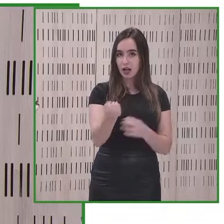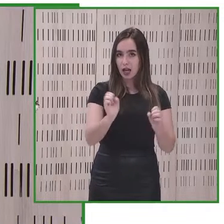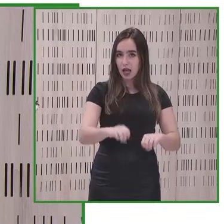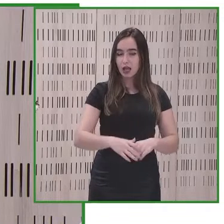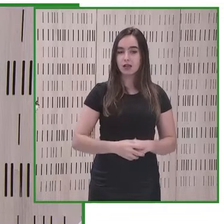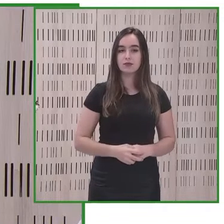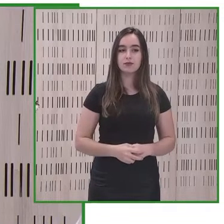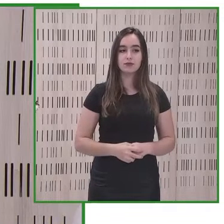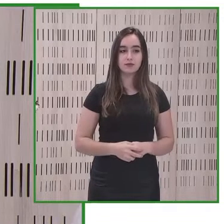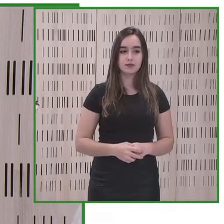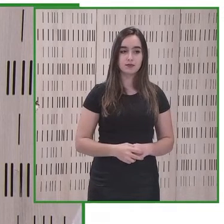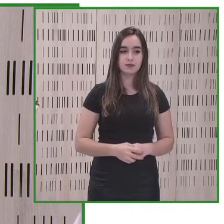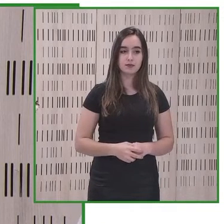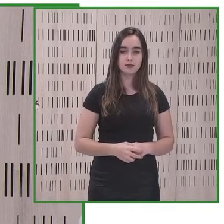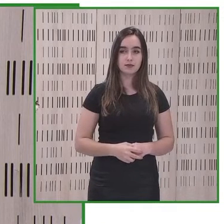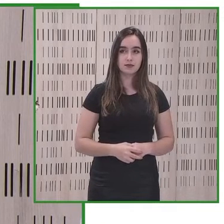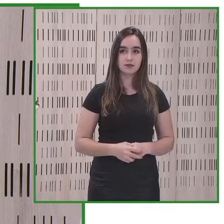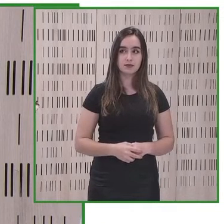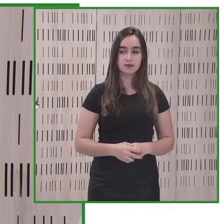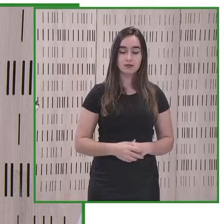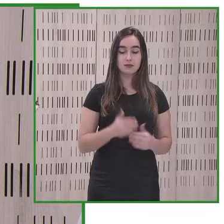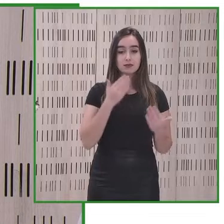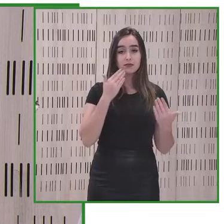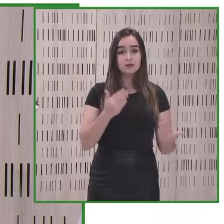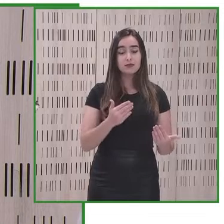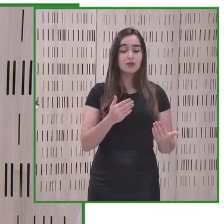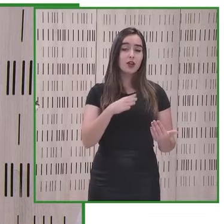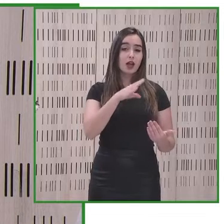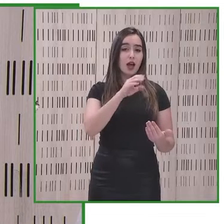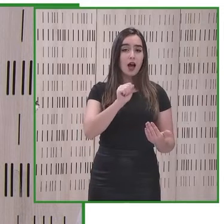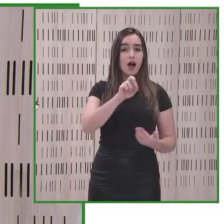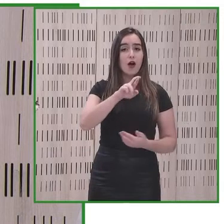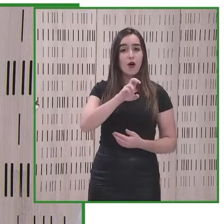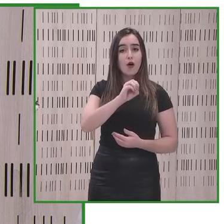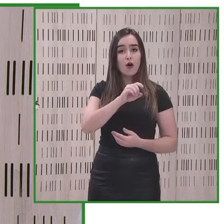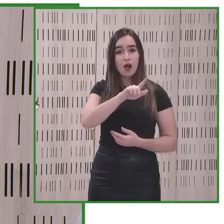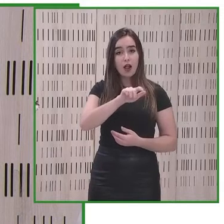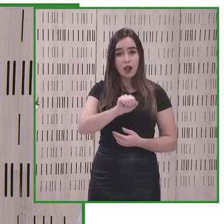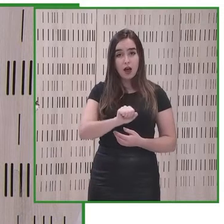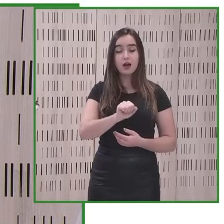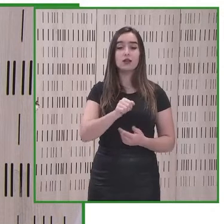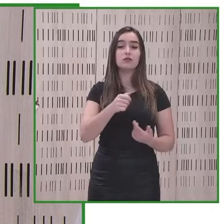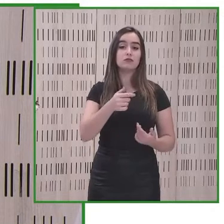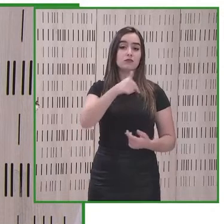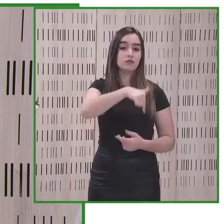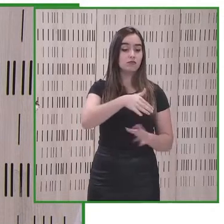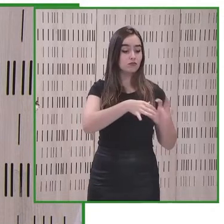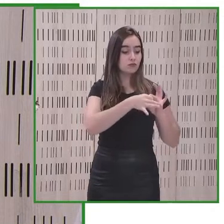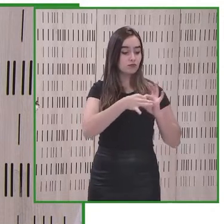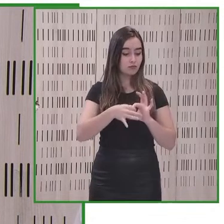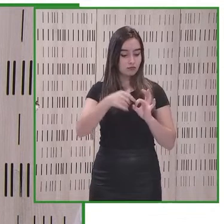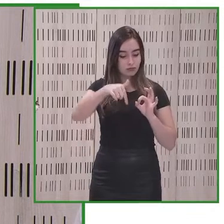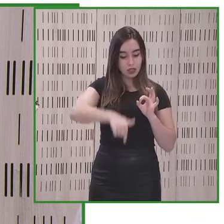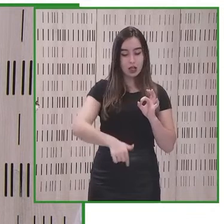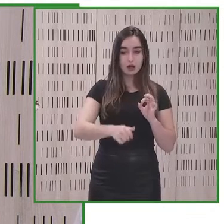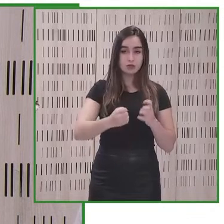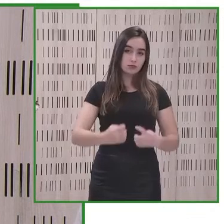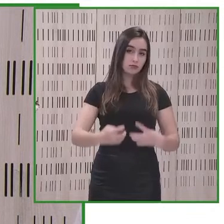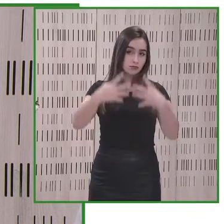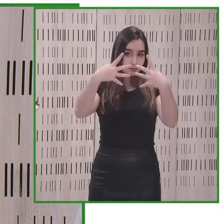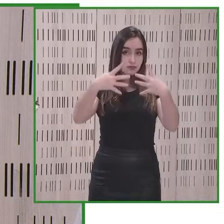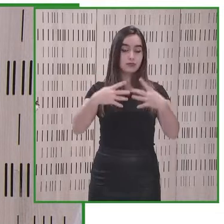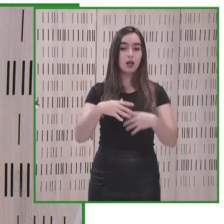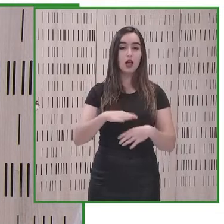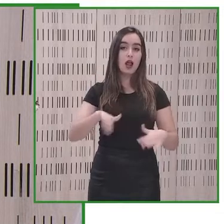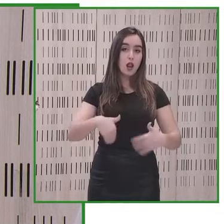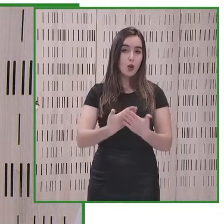gracias por bueno por haber decidido hacer este evento de cero proyecta aquí con nosotros de la mano en la sede en torre ilunion esta es